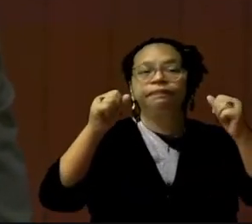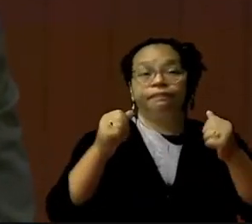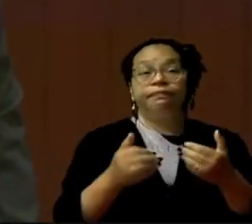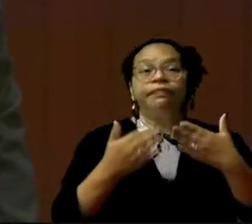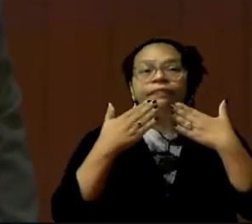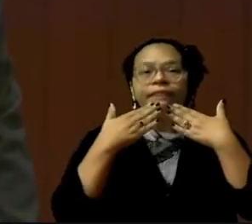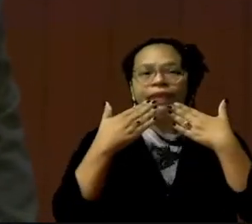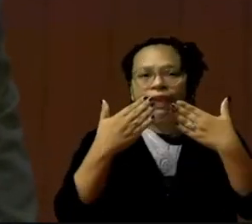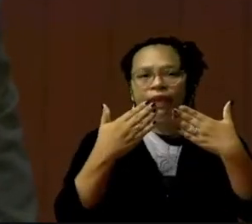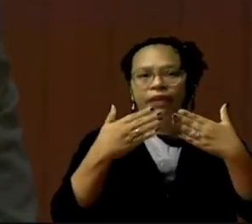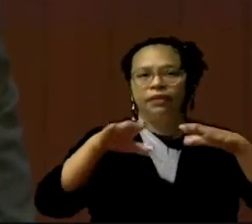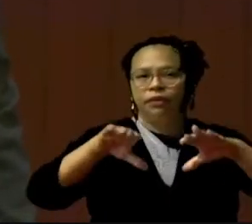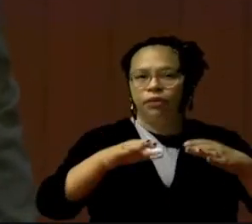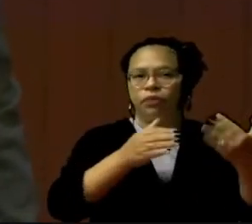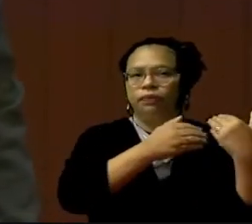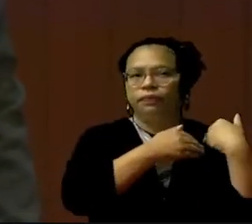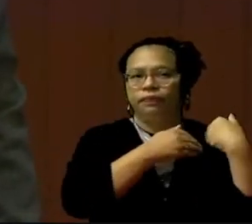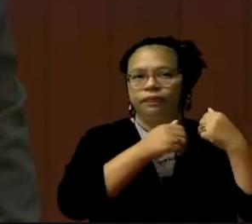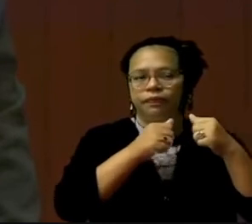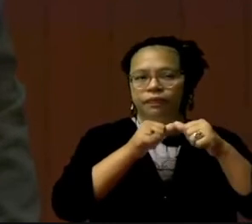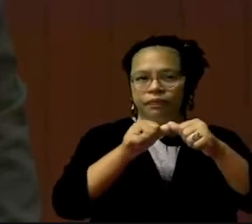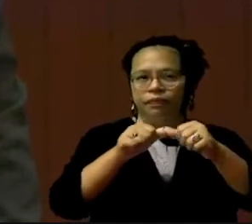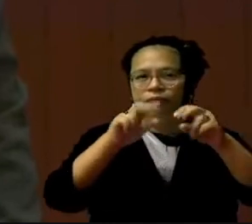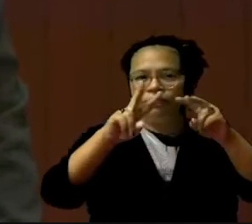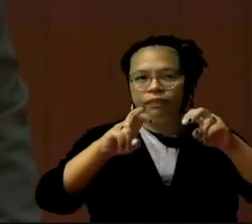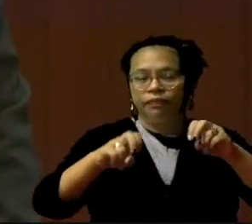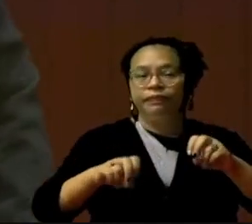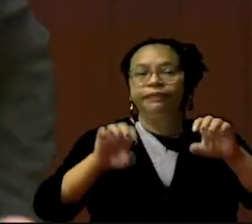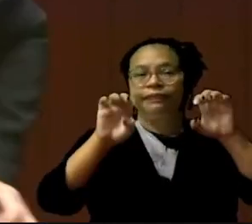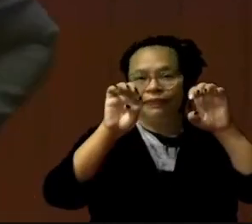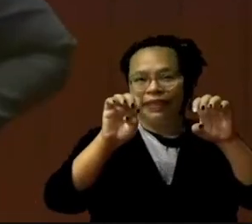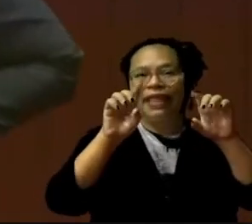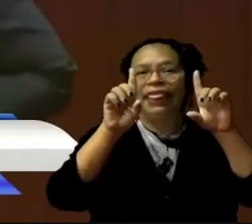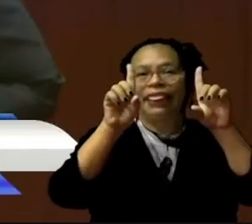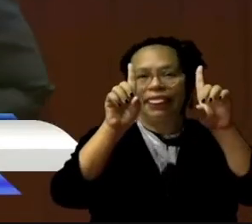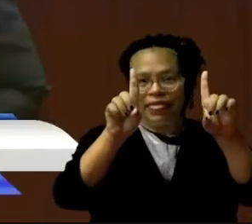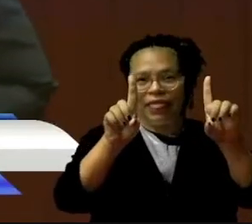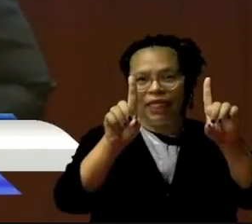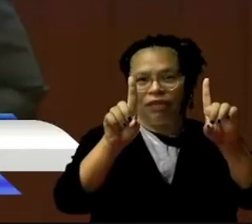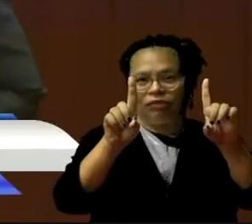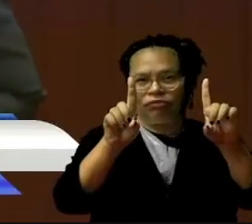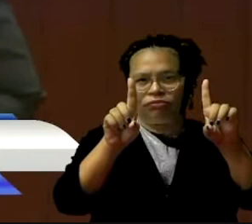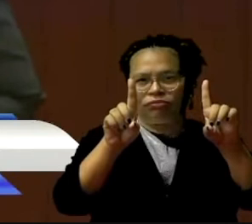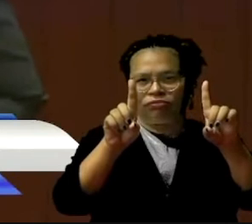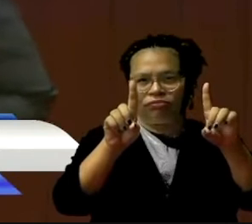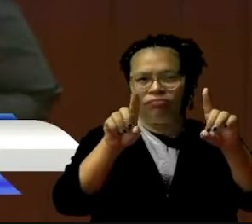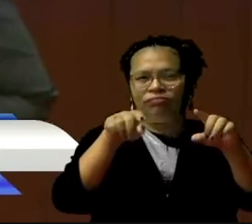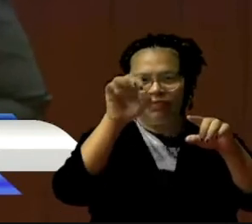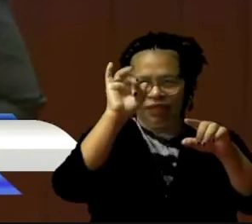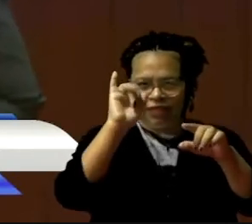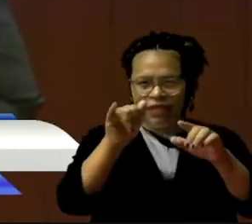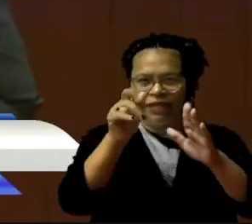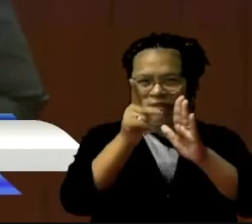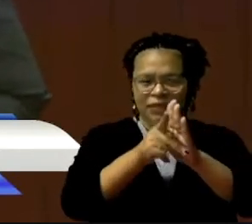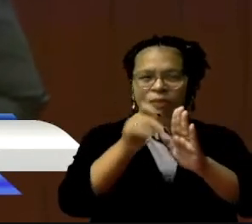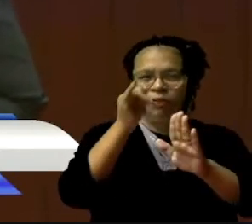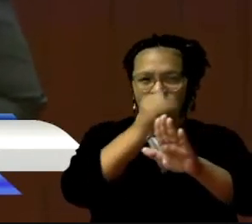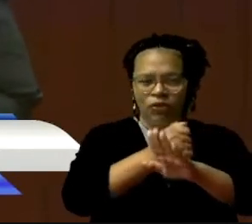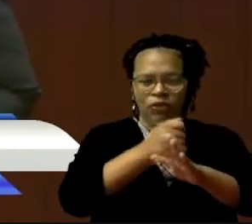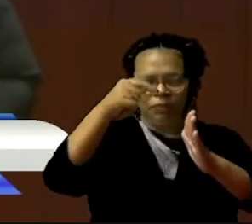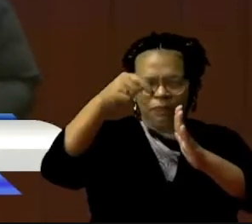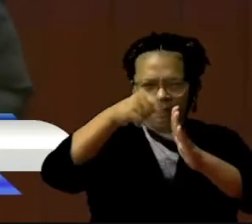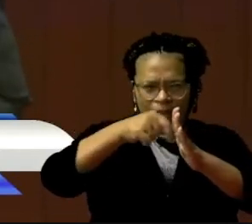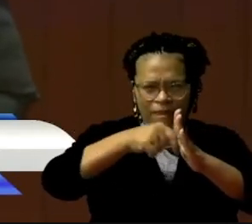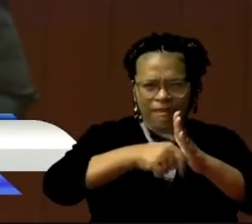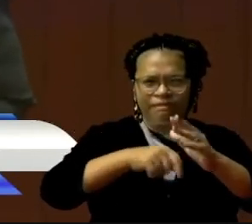Comisión de Educación que se dedicó a este proyecto. Nosotros aquí en Cámara de Diputados,